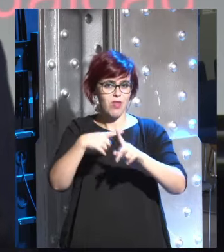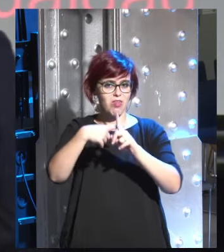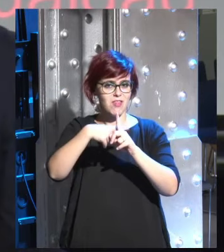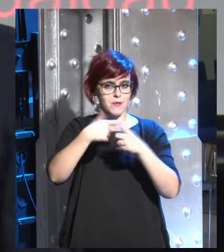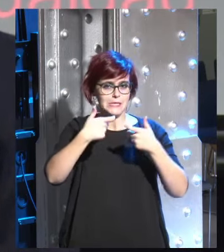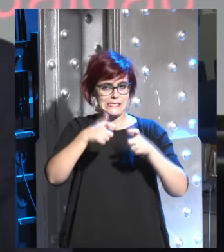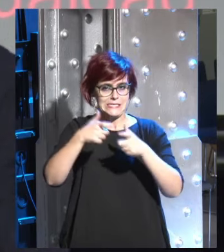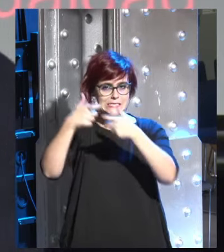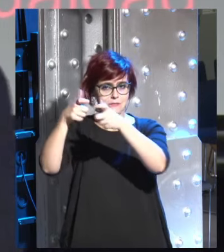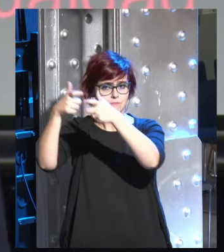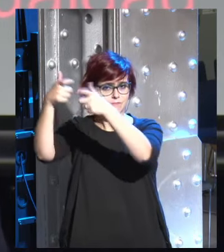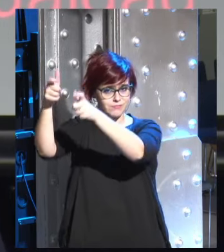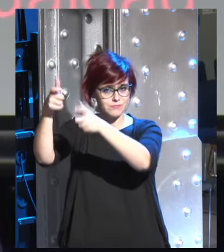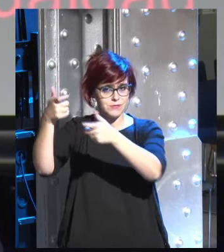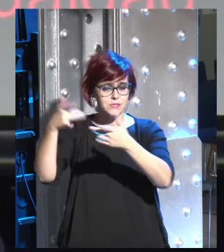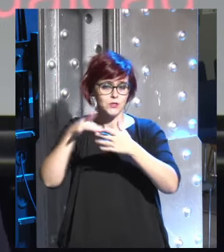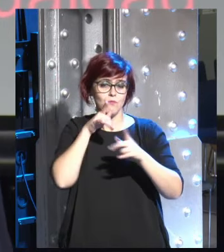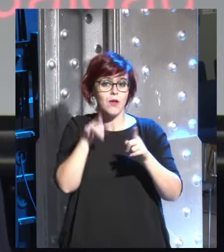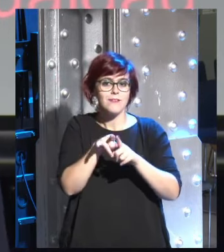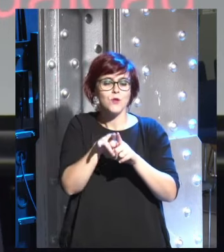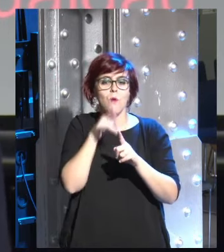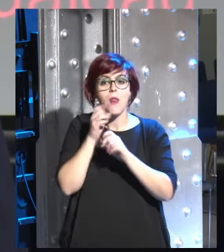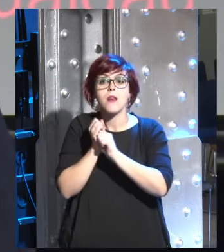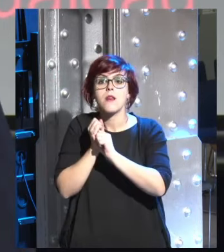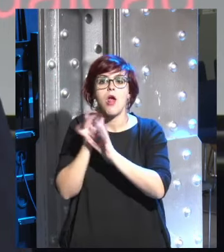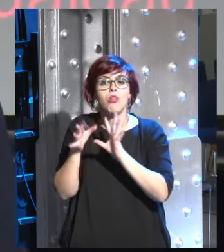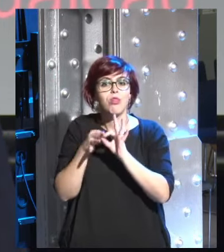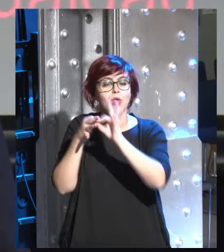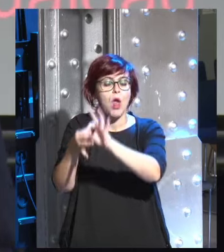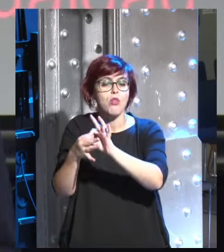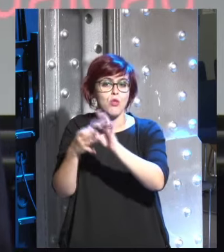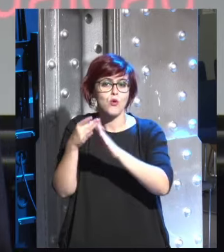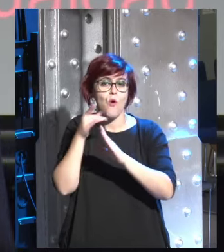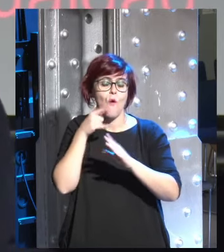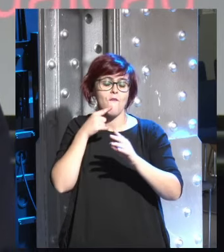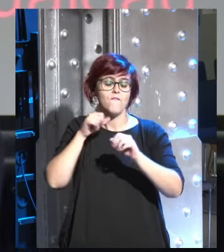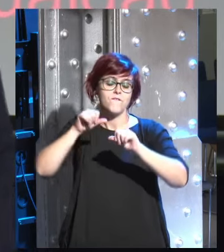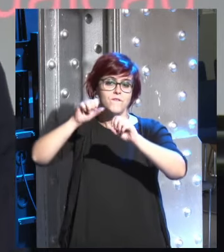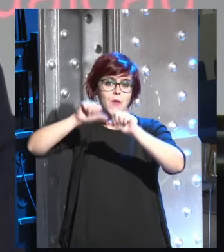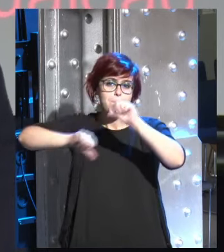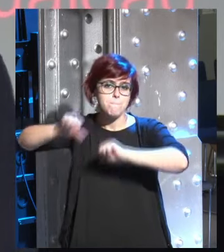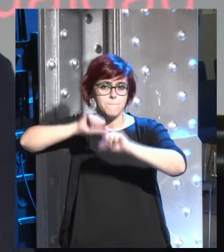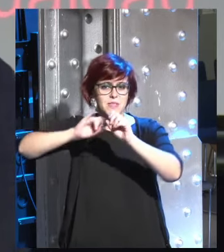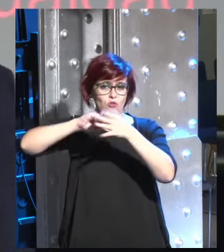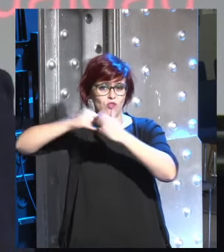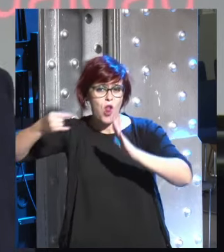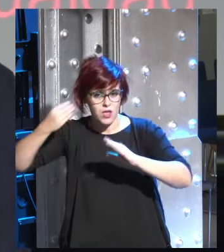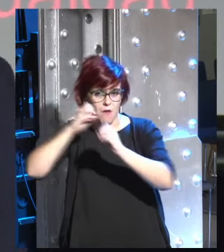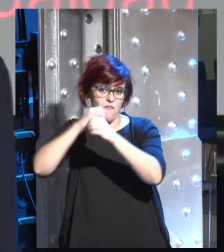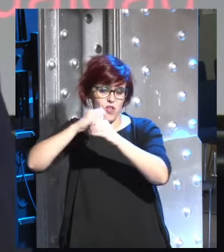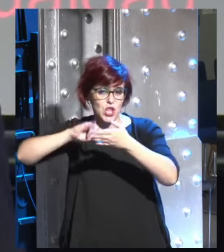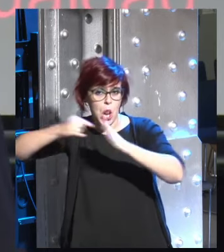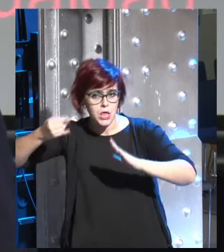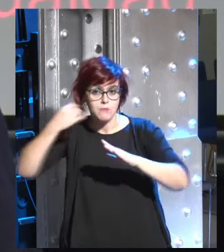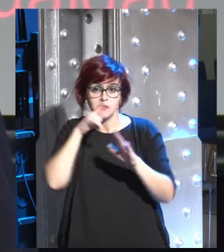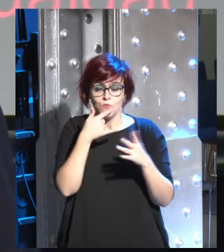humanos castas biotecnológicas y estas todas estas diferencias sociales económicas políticas